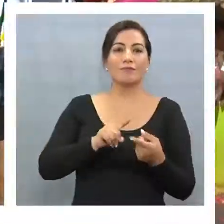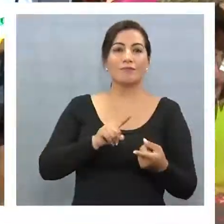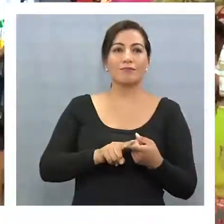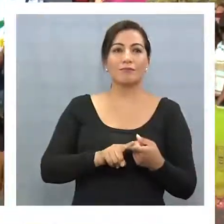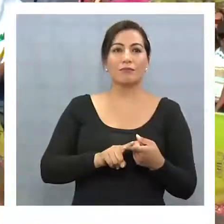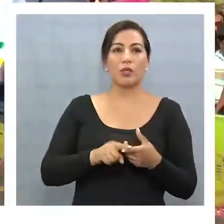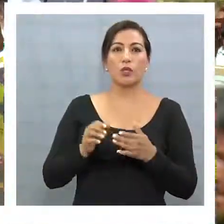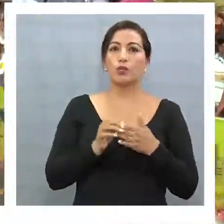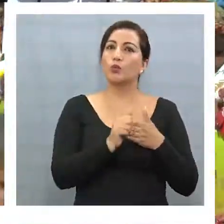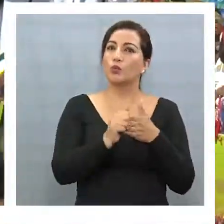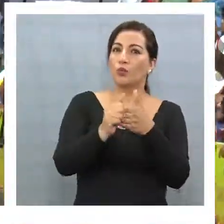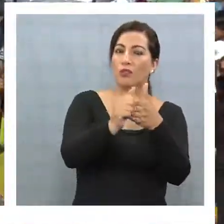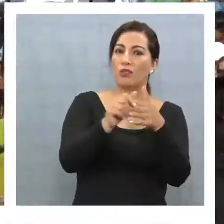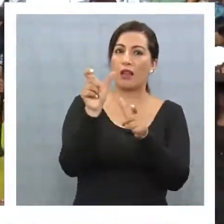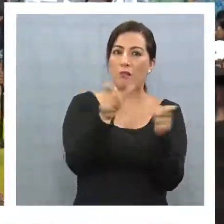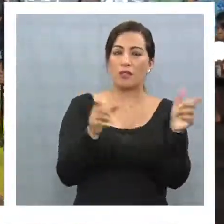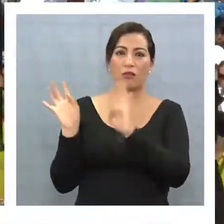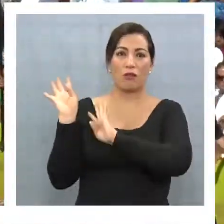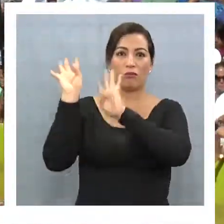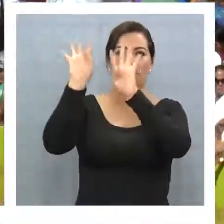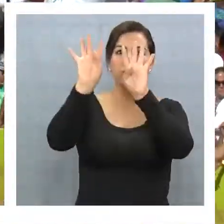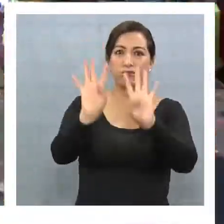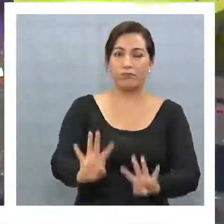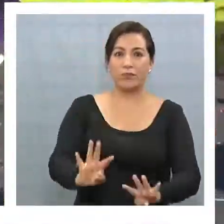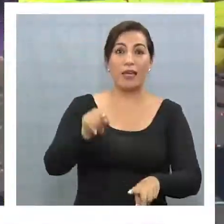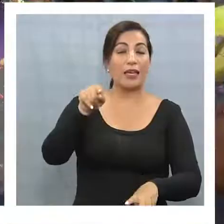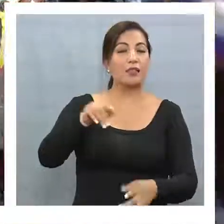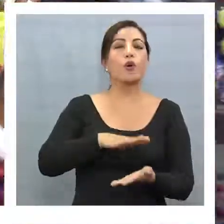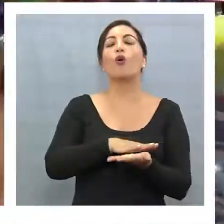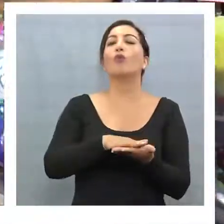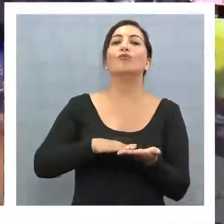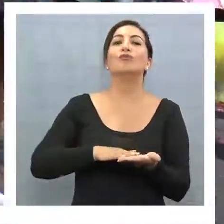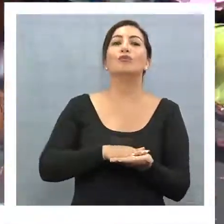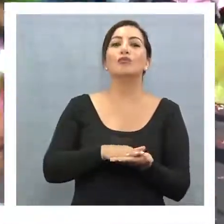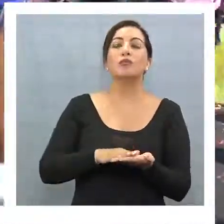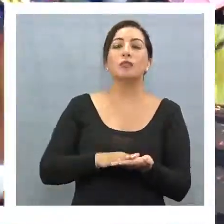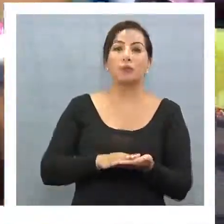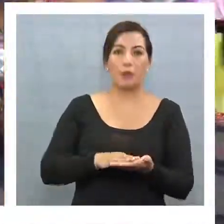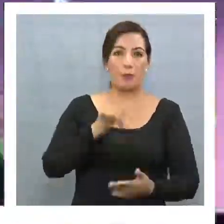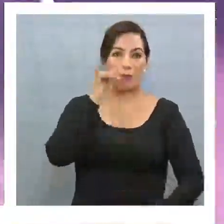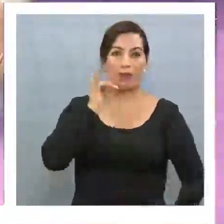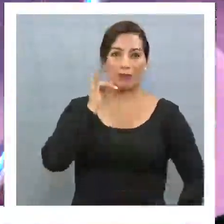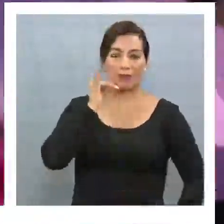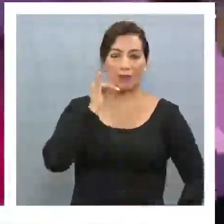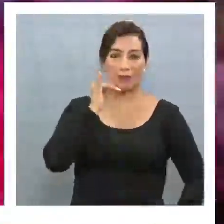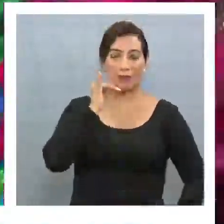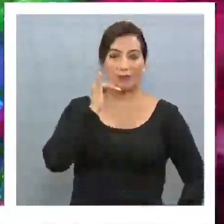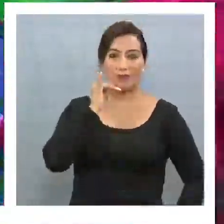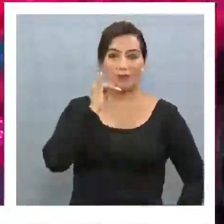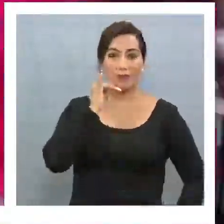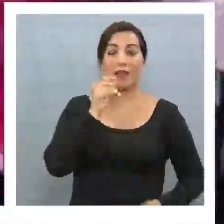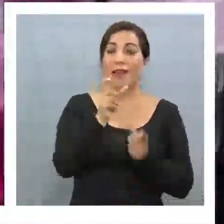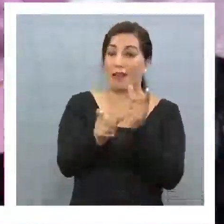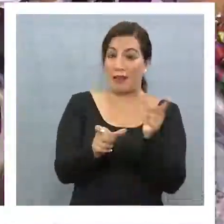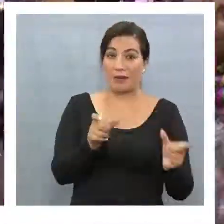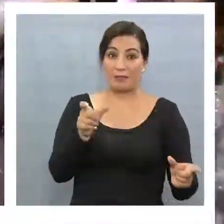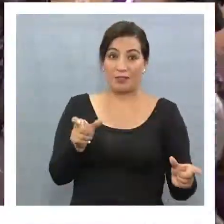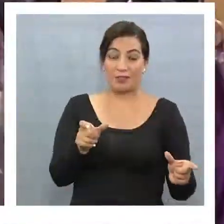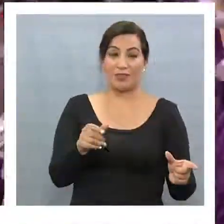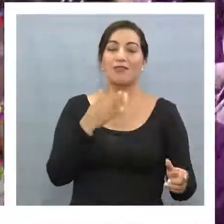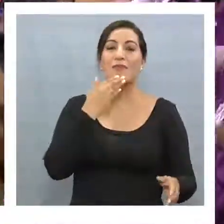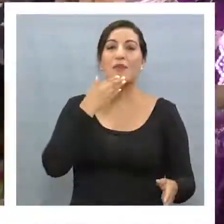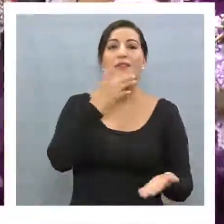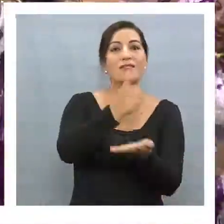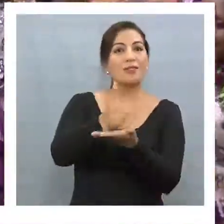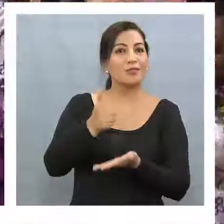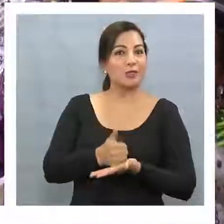masiva de turistas, se han convertido en un ejemplo para la ciudad de Iquique. Tanto sus habitantes como autoridades